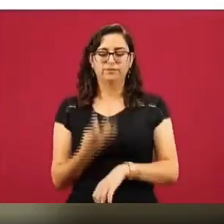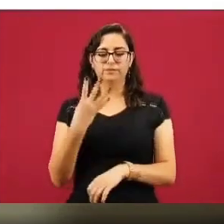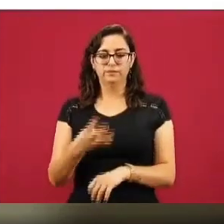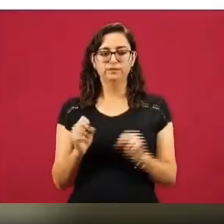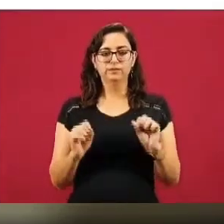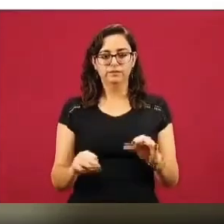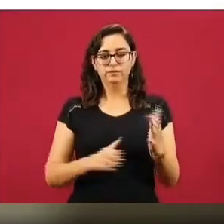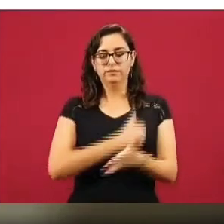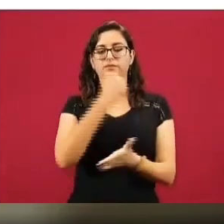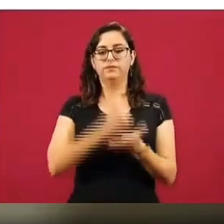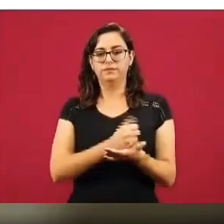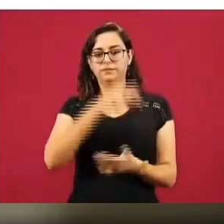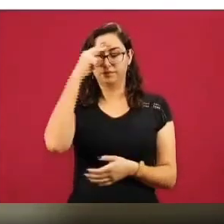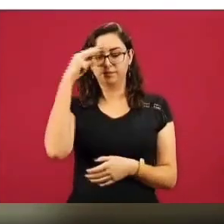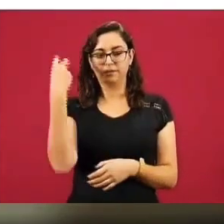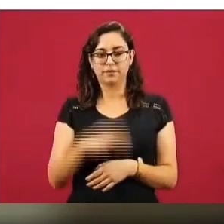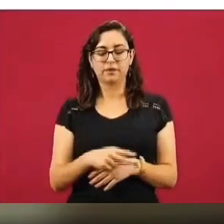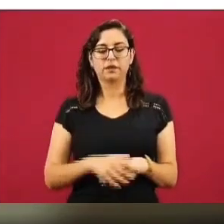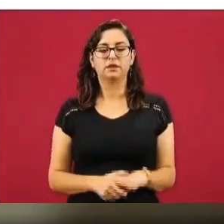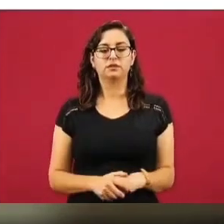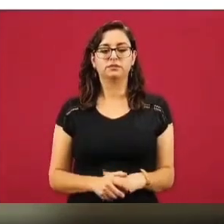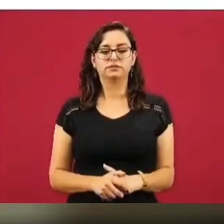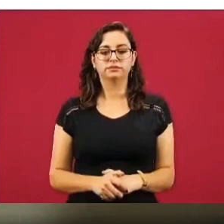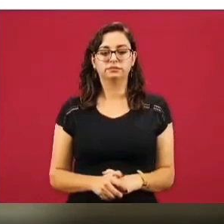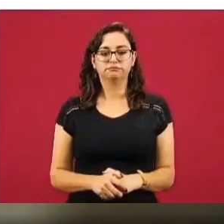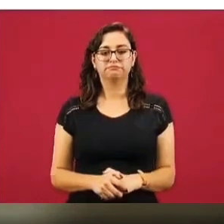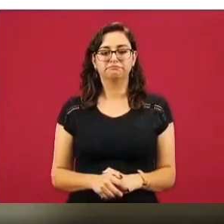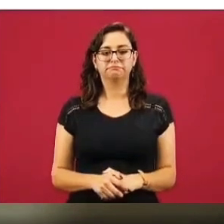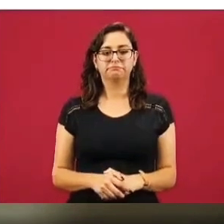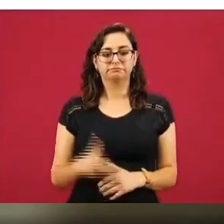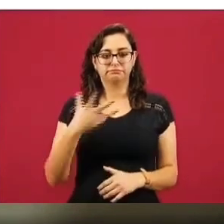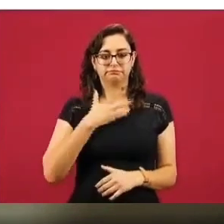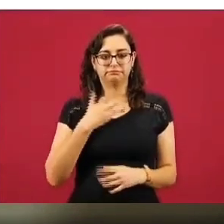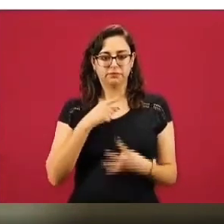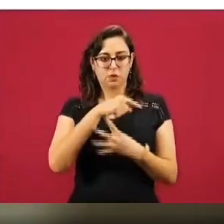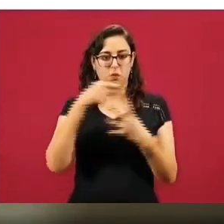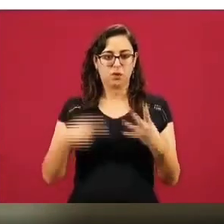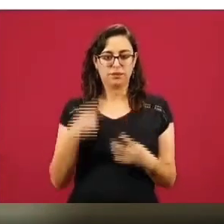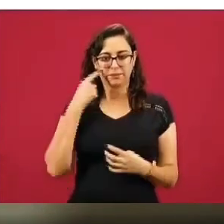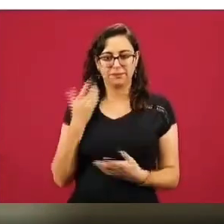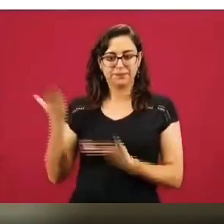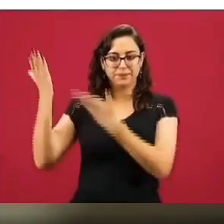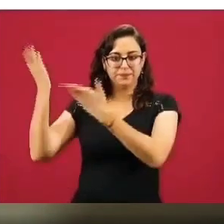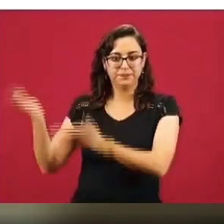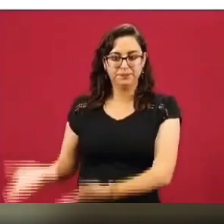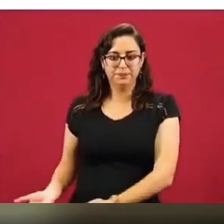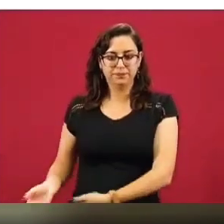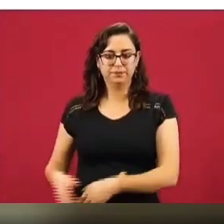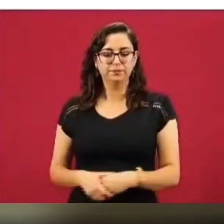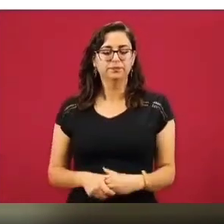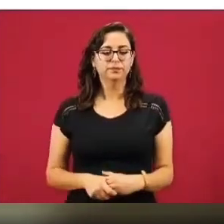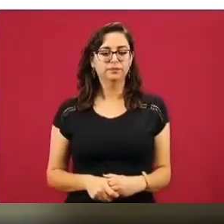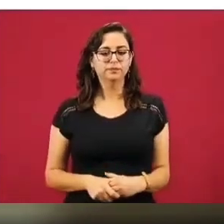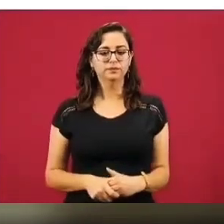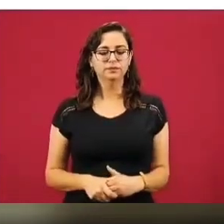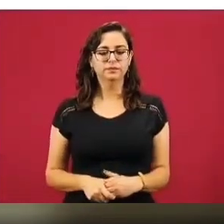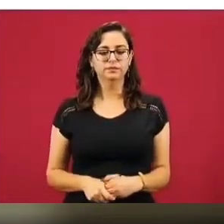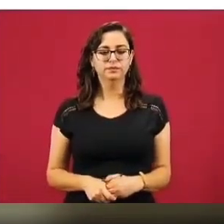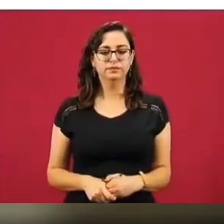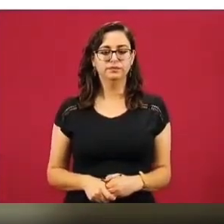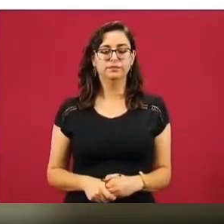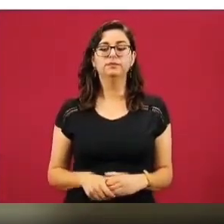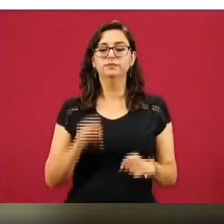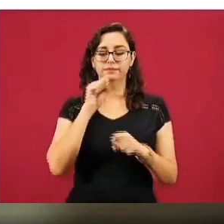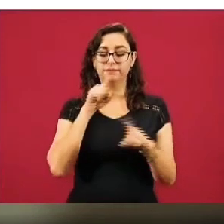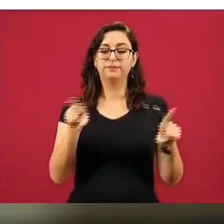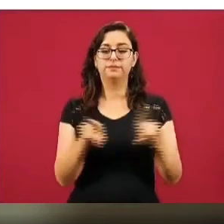tenemos aquí en la Ciudad de México. Tenemos una ubicada ahí por el Monumento de la Revolución y en el edificio principal de Buenavista en las redes